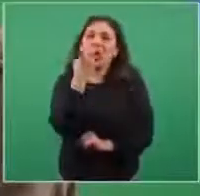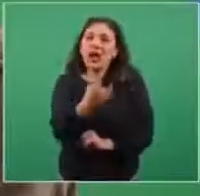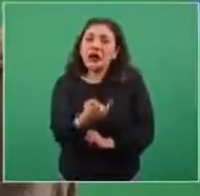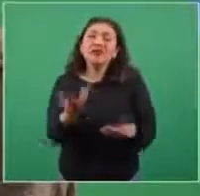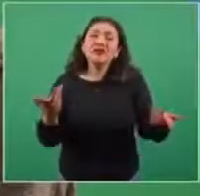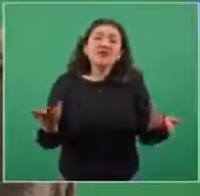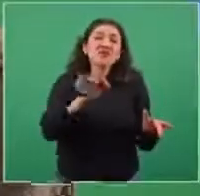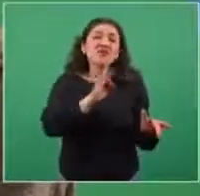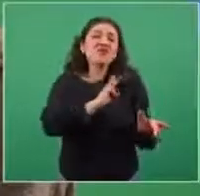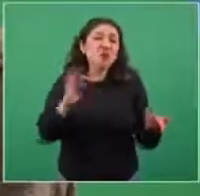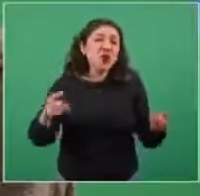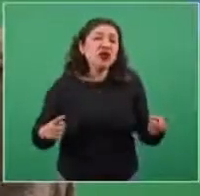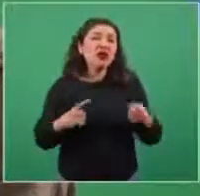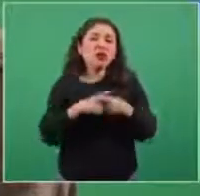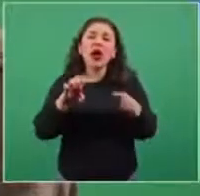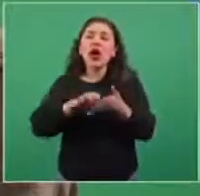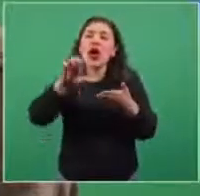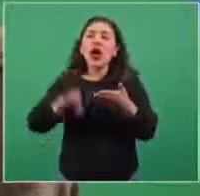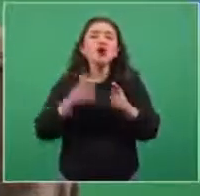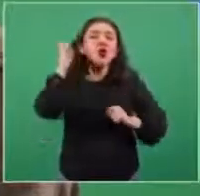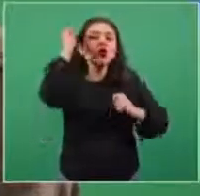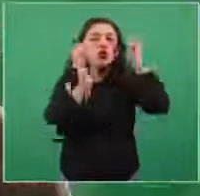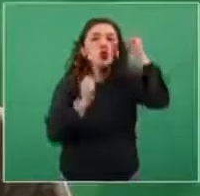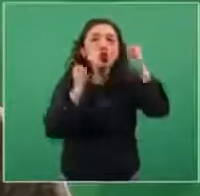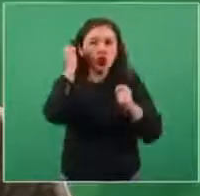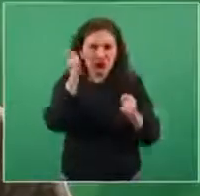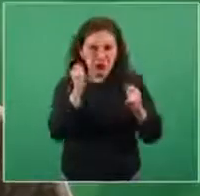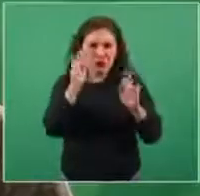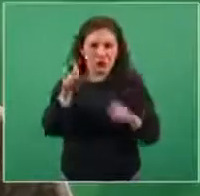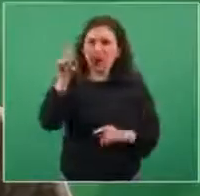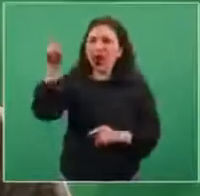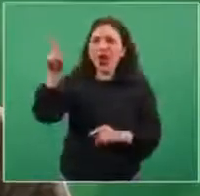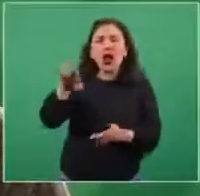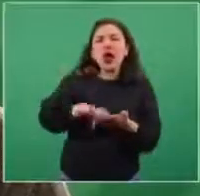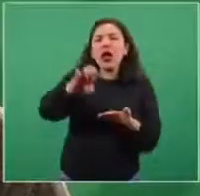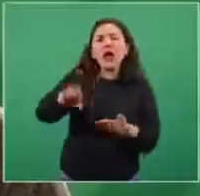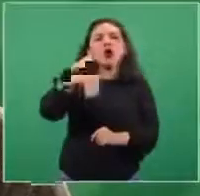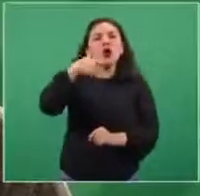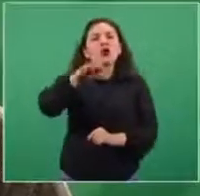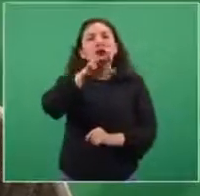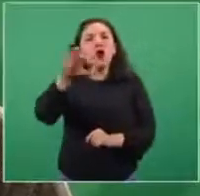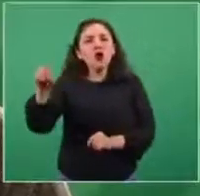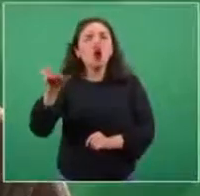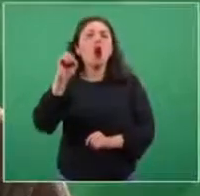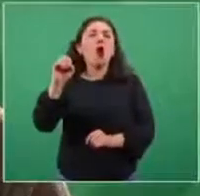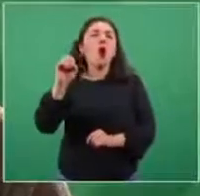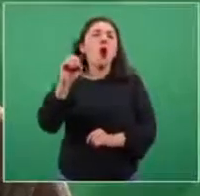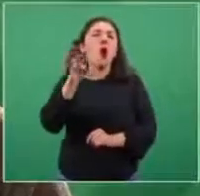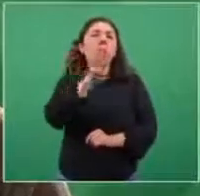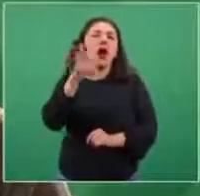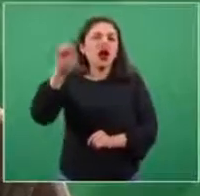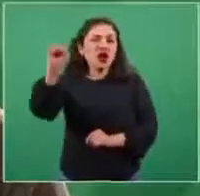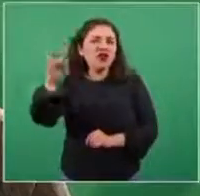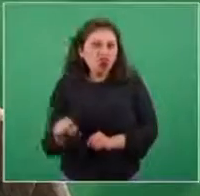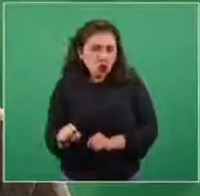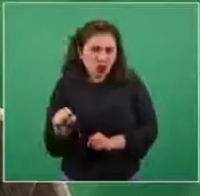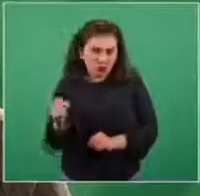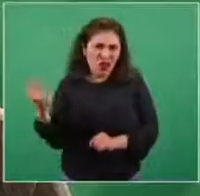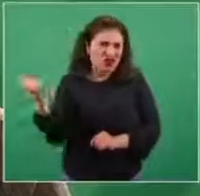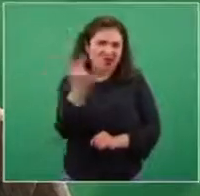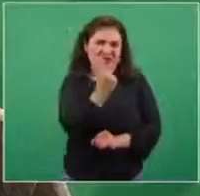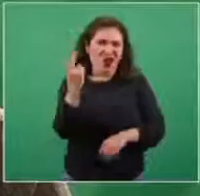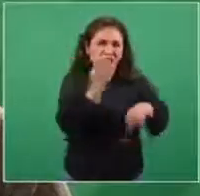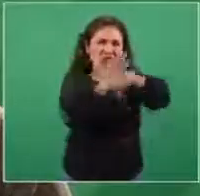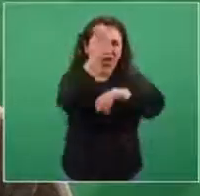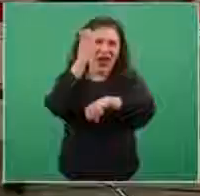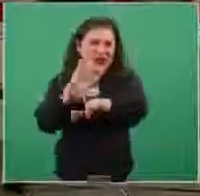adversa, por ejemplo, para el turismo. Pongamos el caso de Quintana Roo o el caso de Baja California Sur, dos de las entidades federativas de